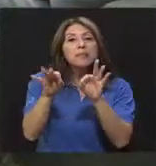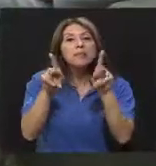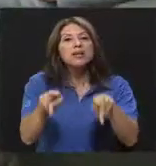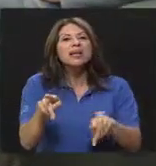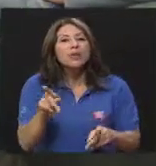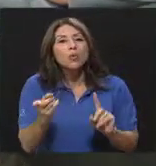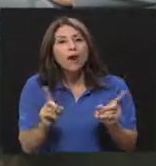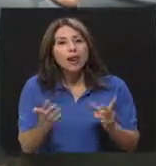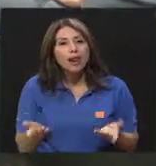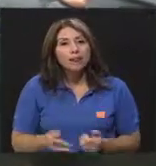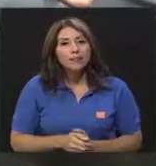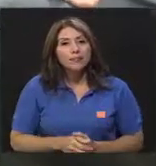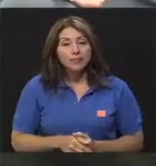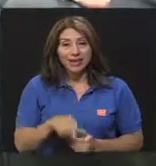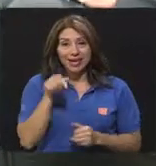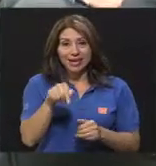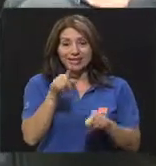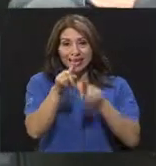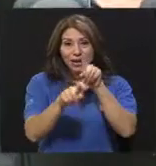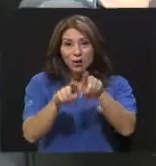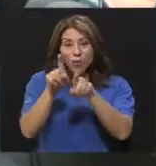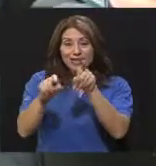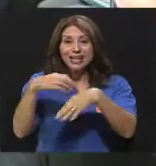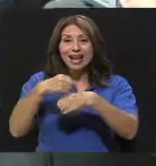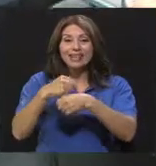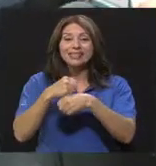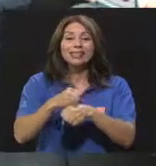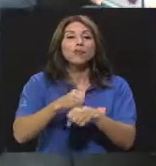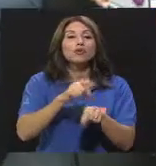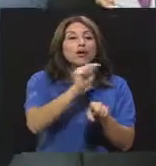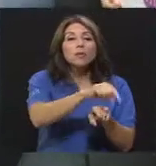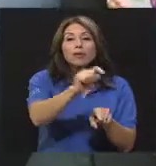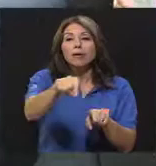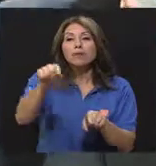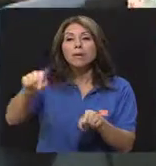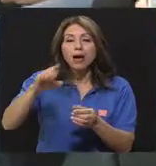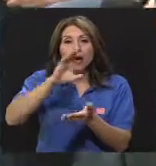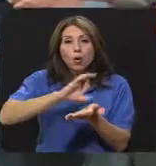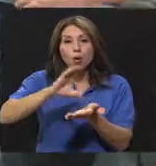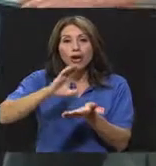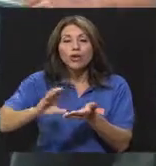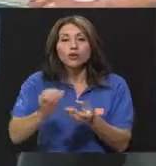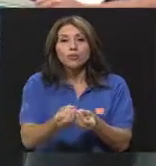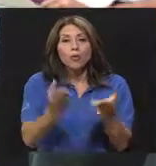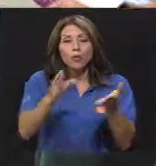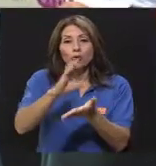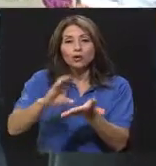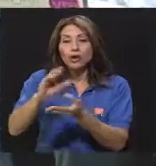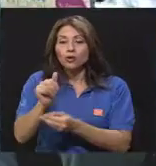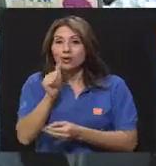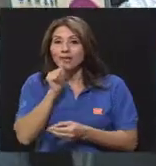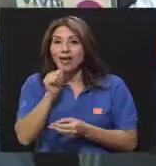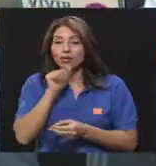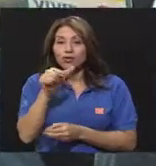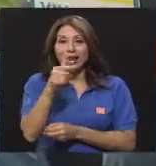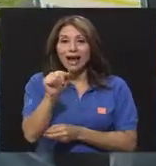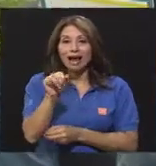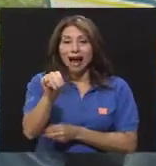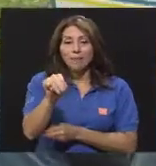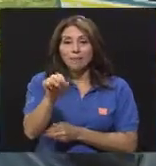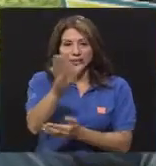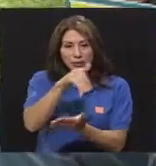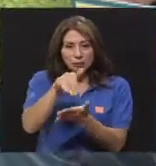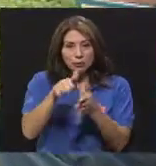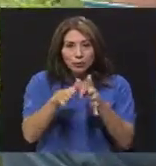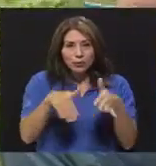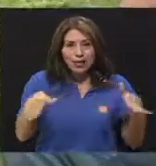que hicimos a colegios del gran área metropolitana, públicos y privados. Fueron